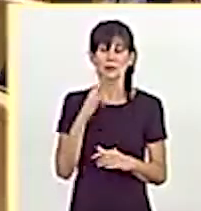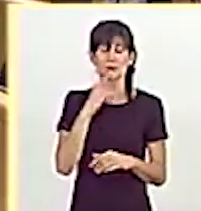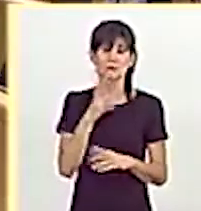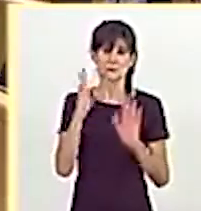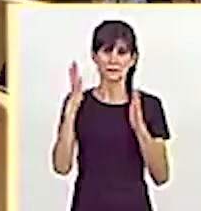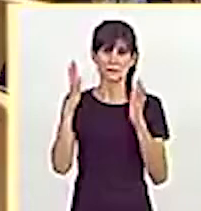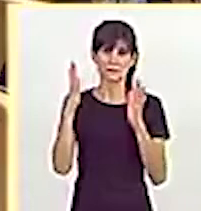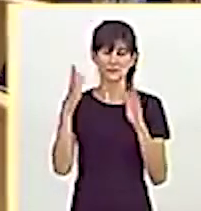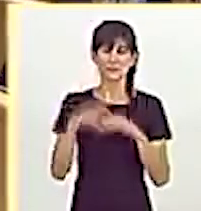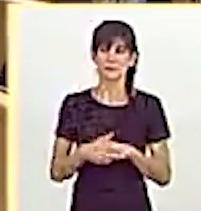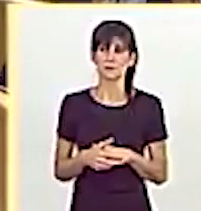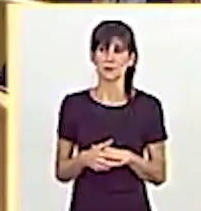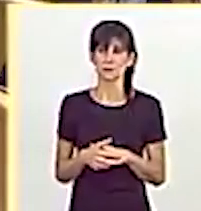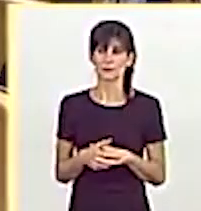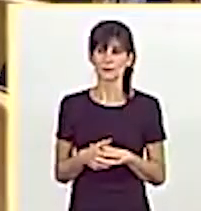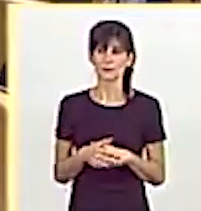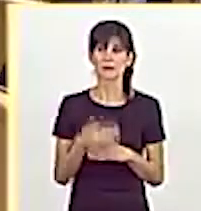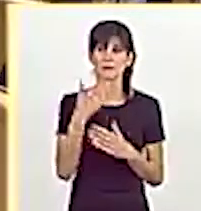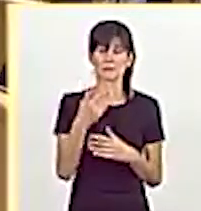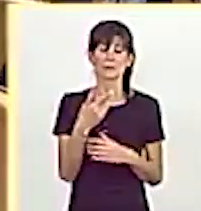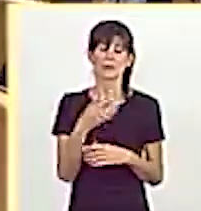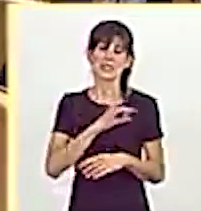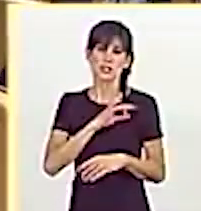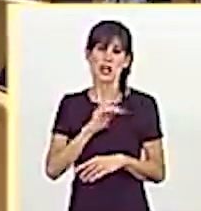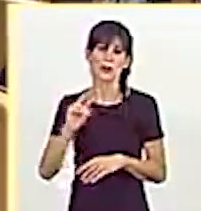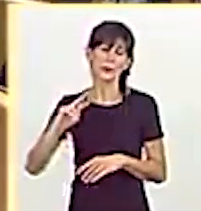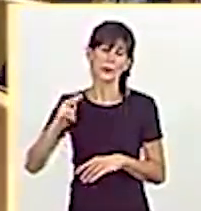Gracias, señora presidenta Primera.